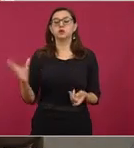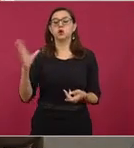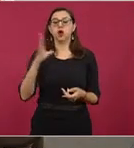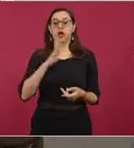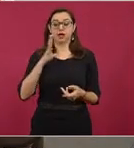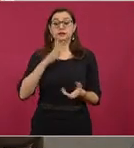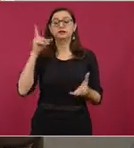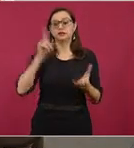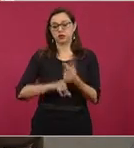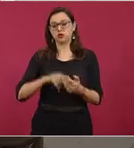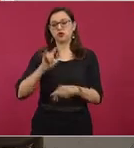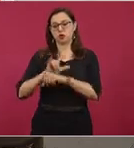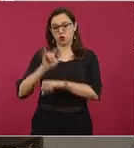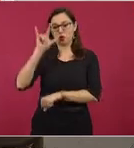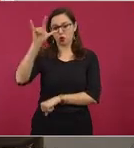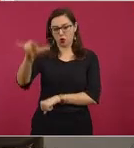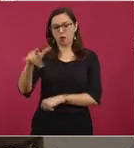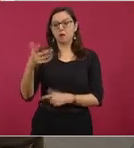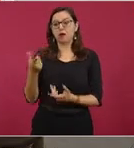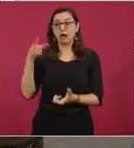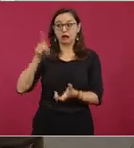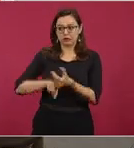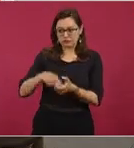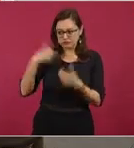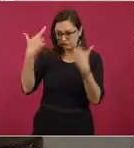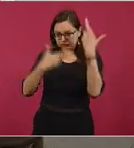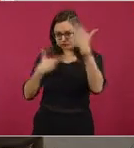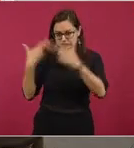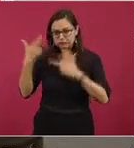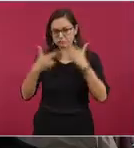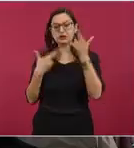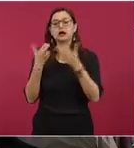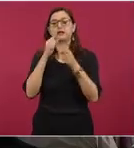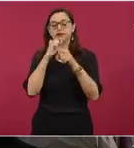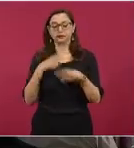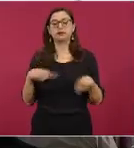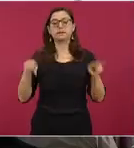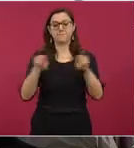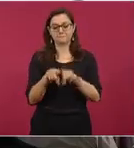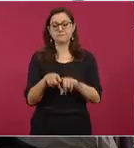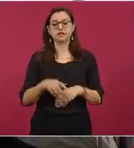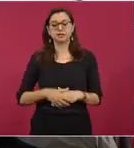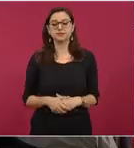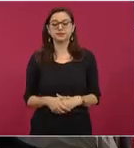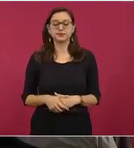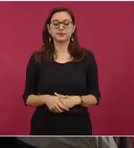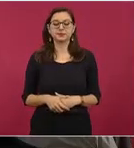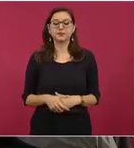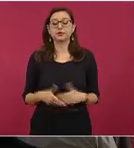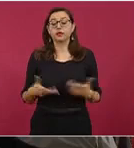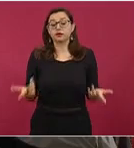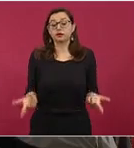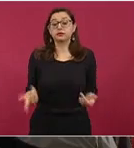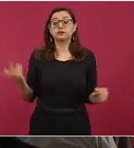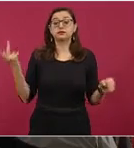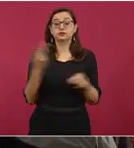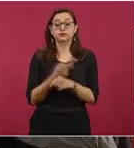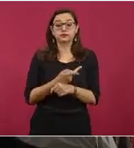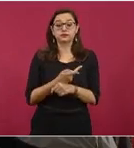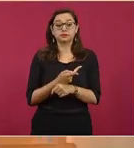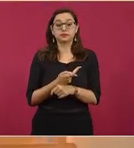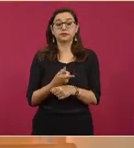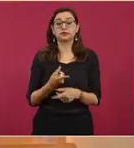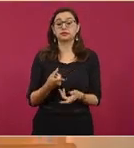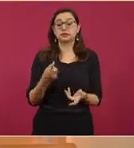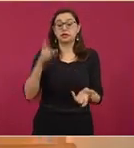inspecciones a aeronaves, a otras dependencias, recorridos en plataformas también. La fuerza de reacción inmediata es la que da seguridad tanto